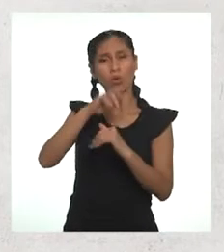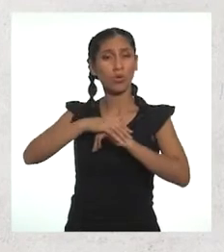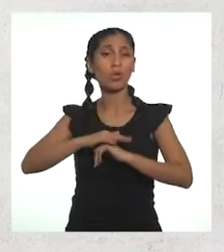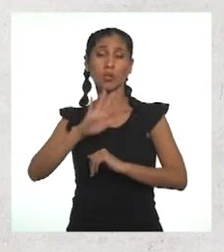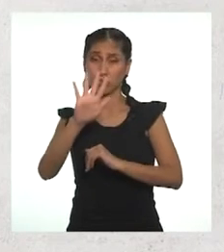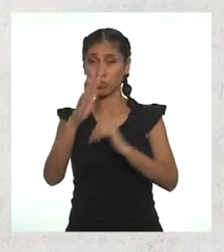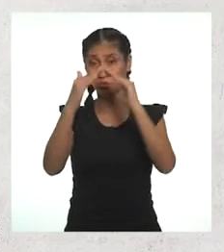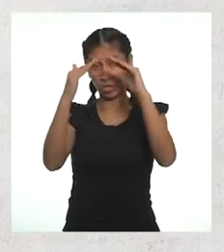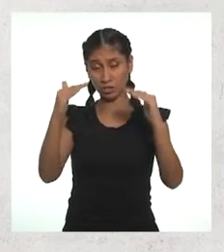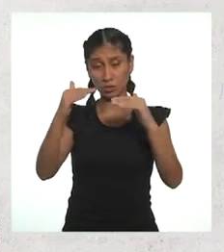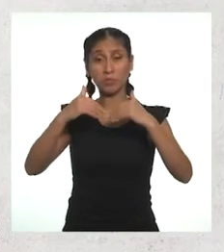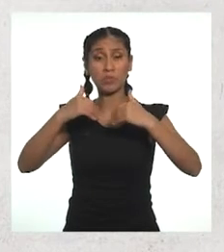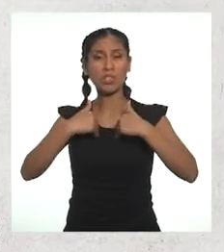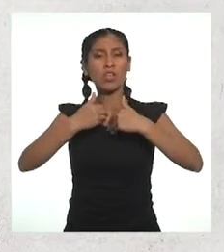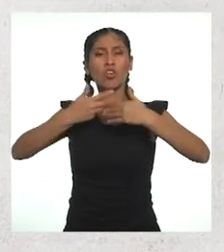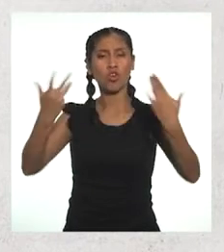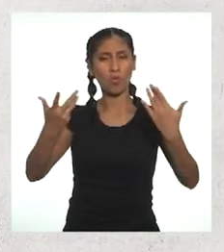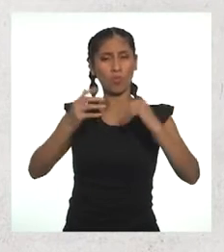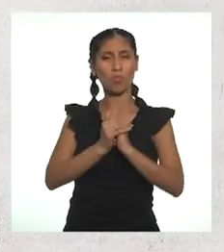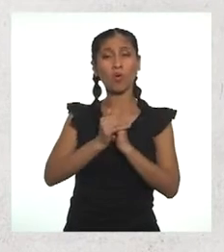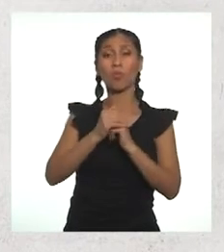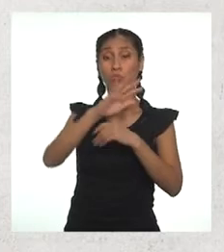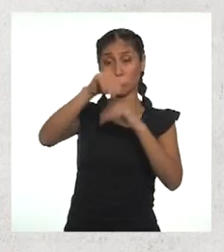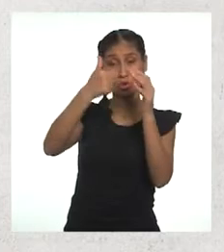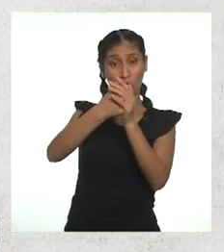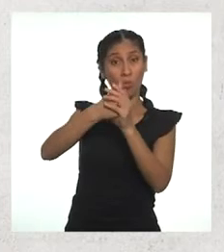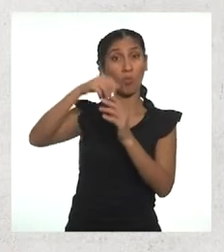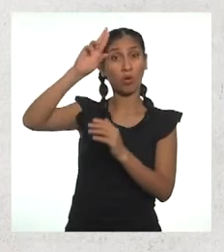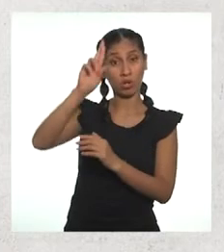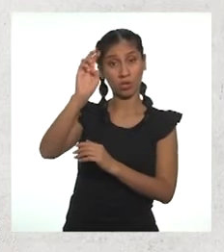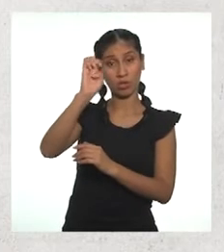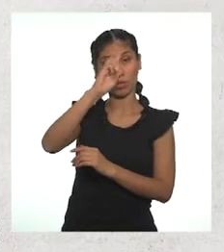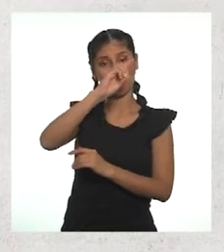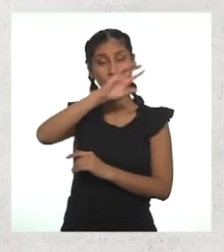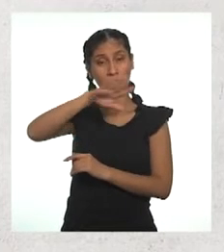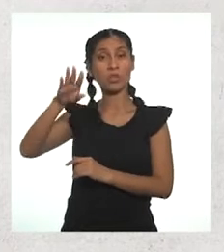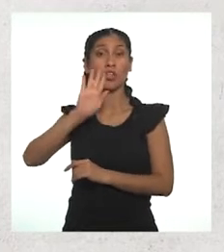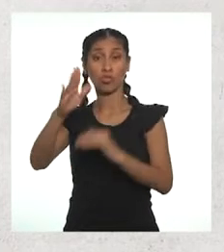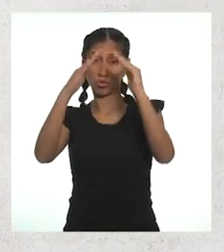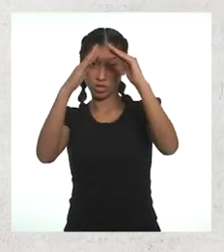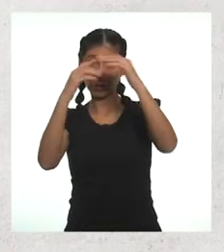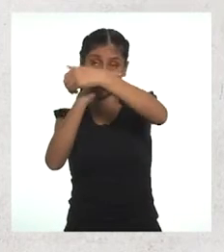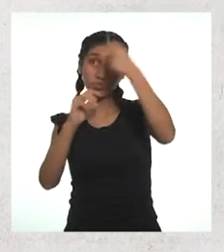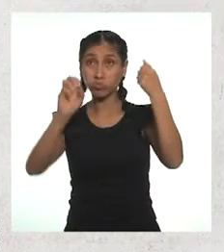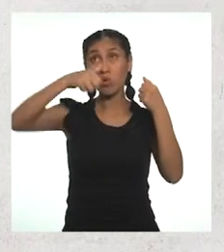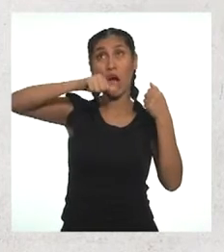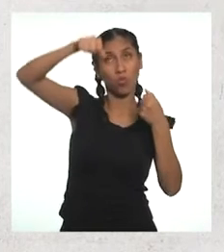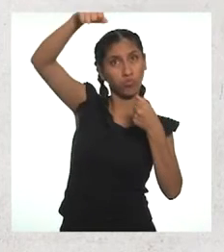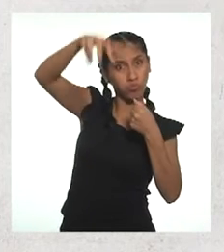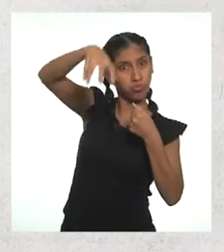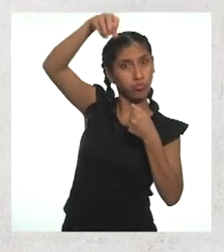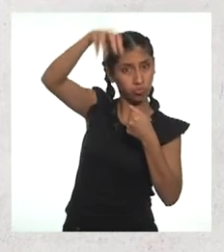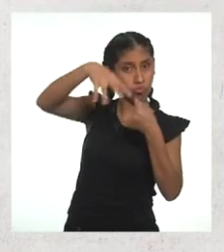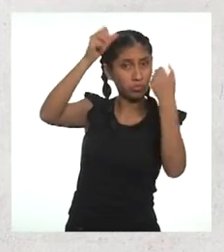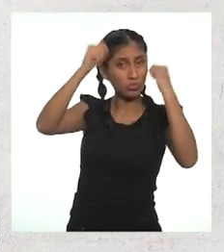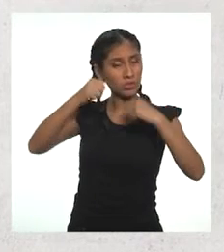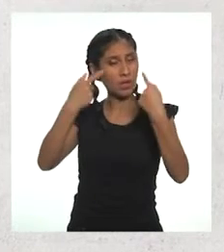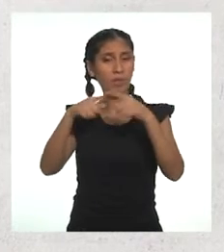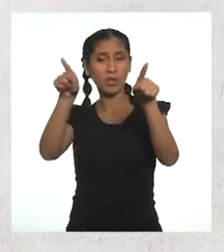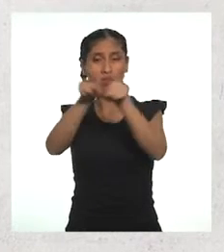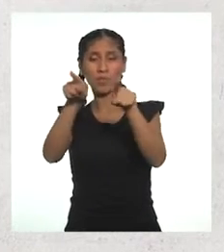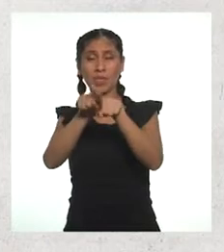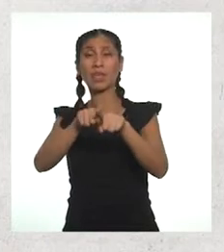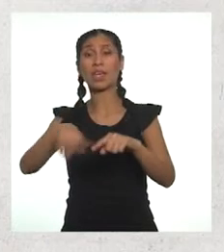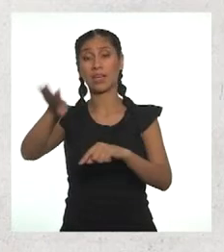país accede al sistema de alcantarillado por red pública dentro de la vivienda. En el área urbana,